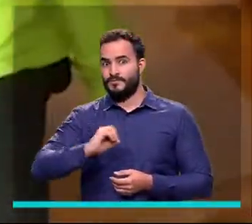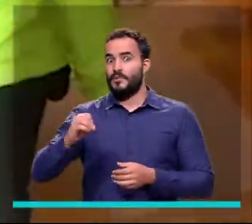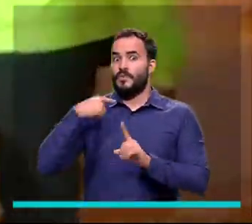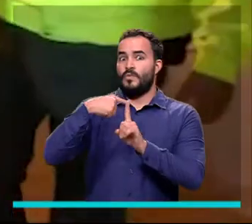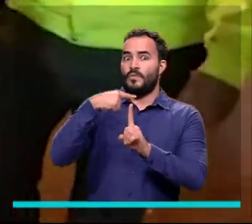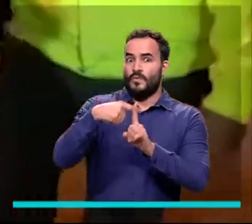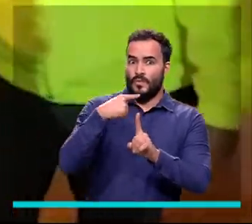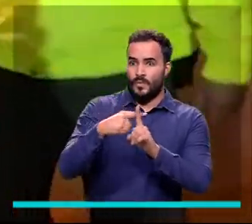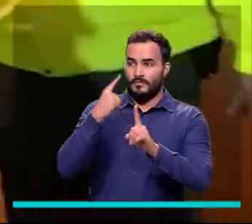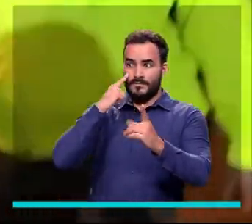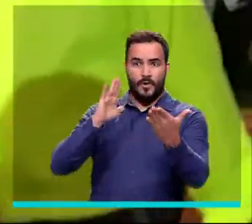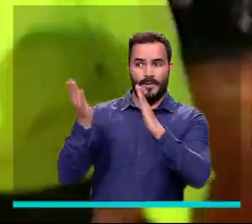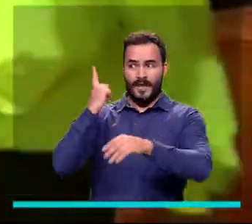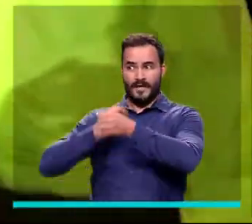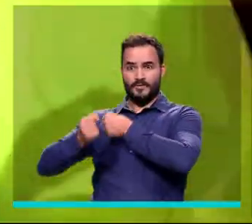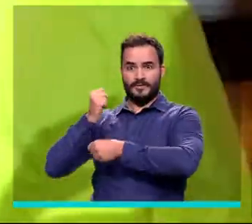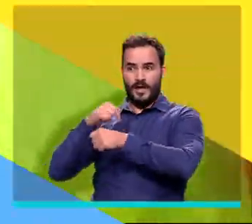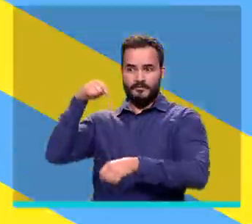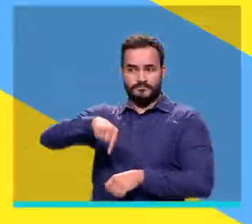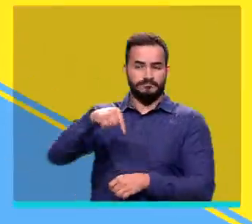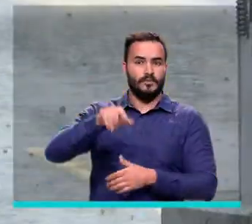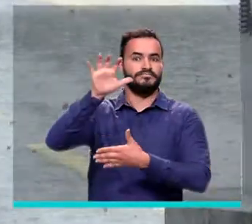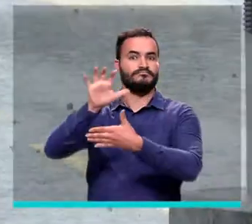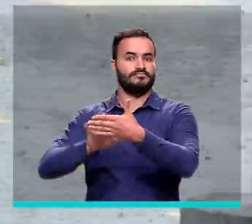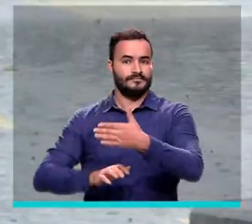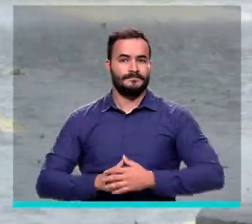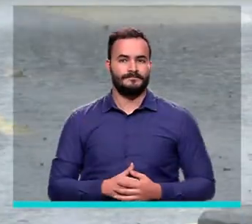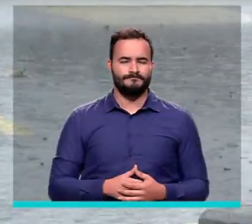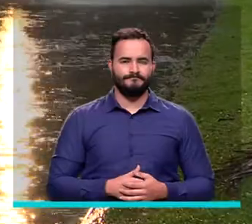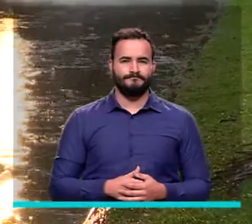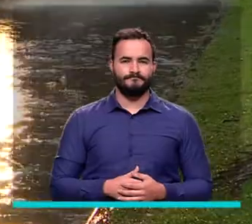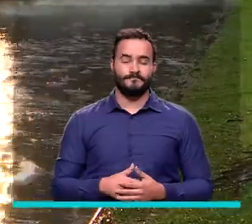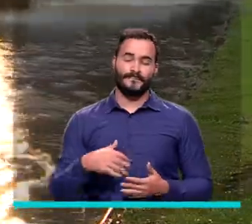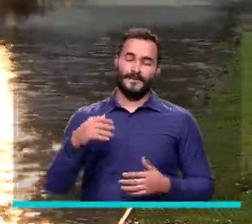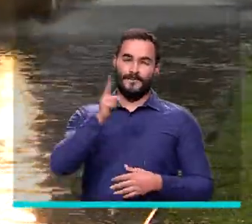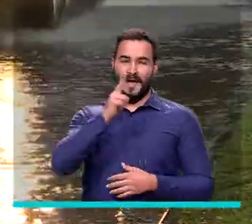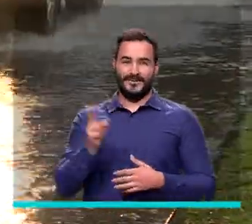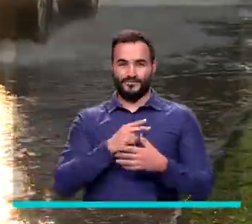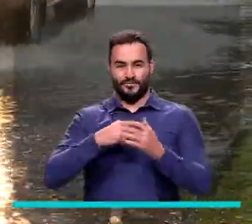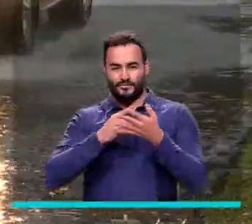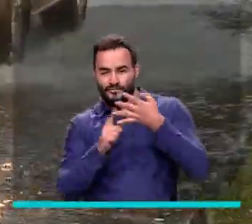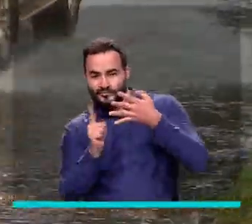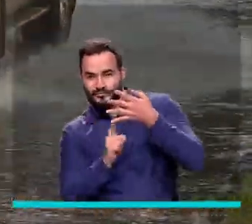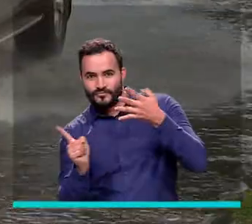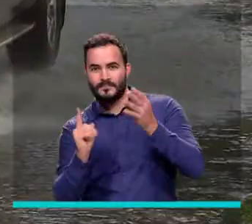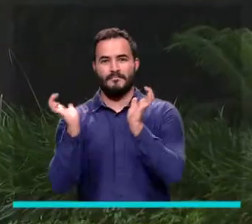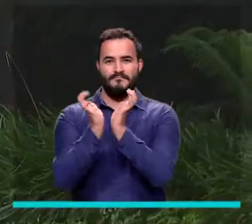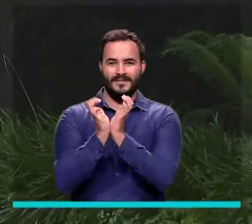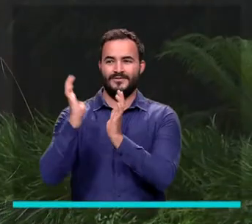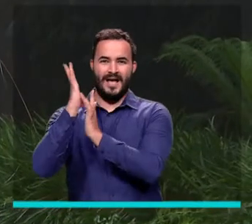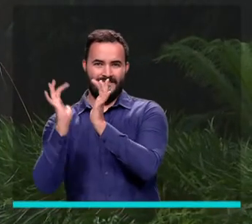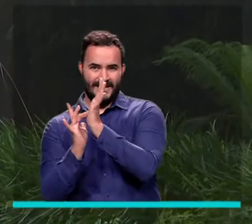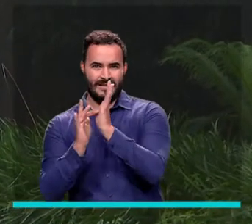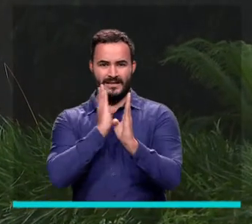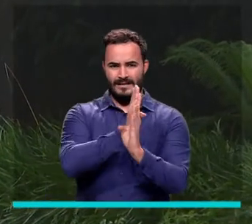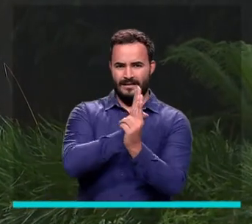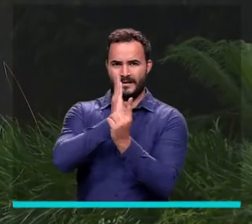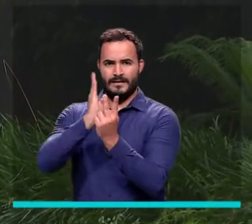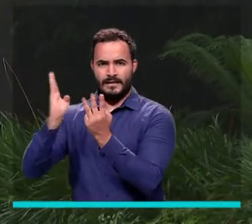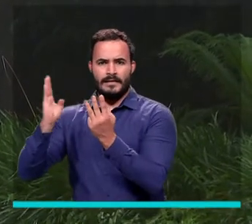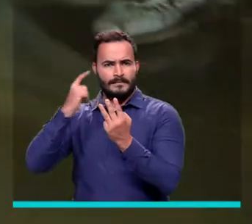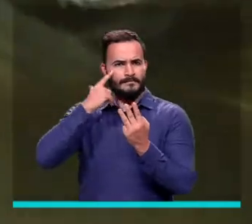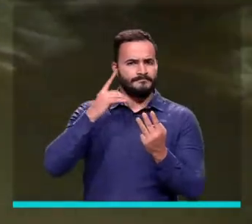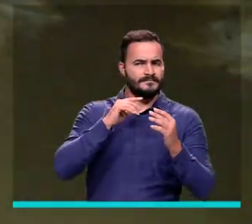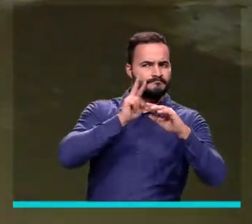frente al mismo lapso del año anterior. Durante lo que resta del mes de marzo y los meses de mayo y abril, se prevé un